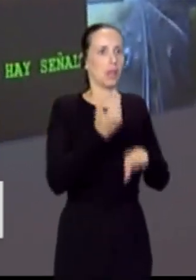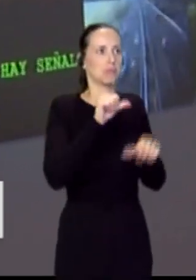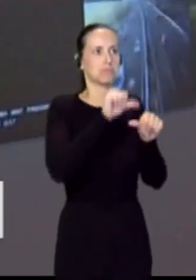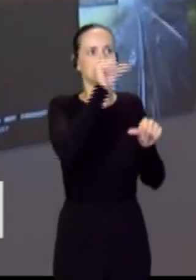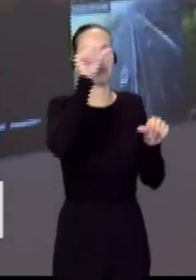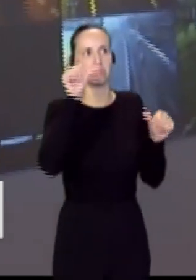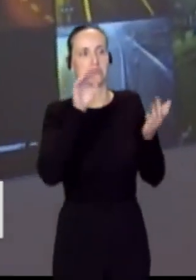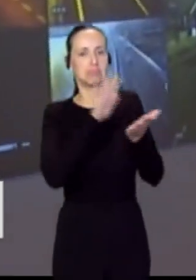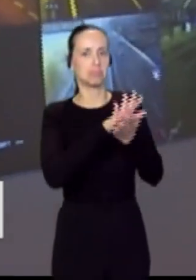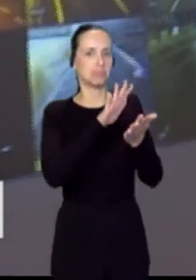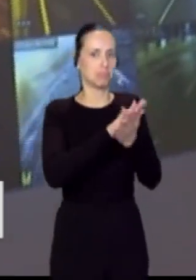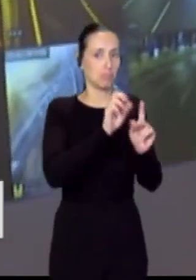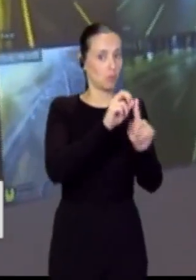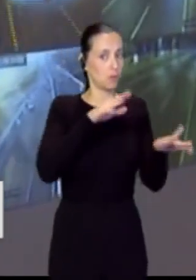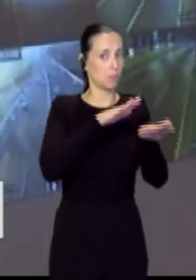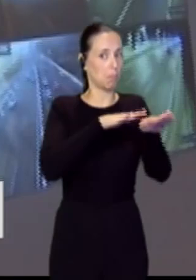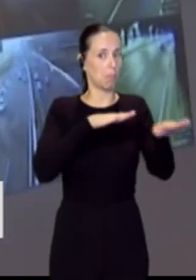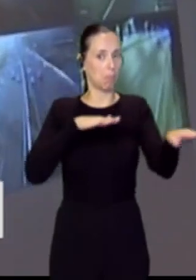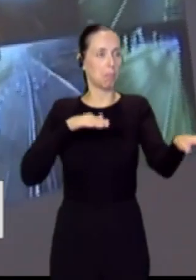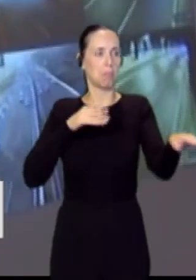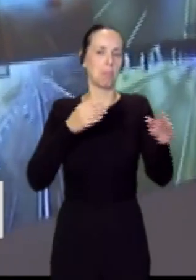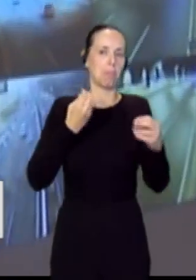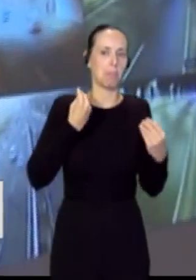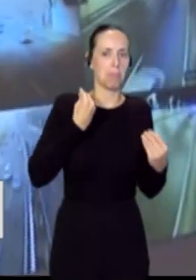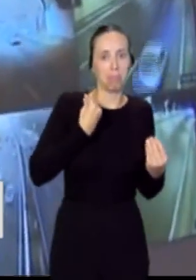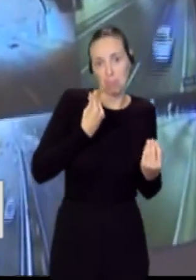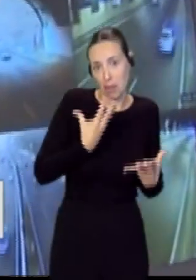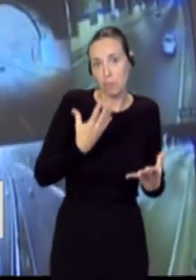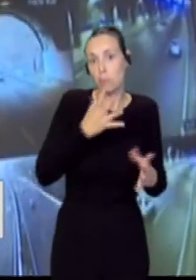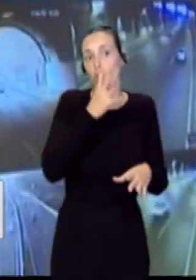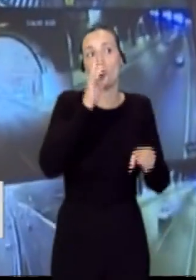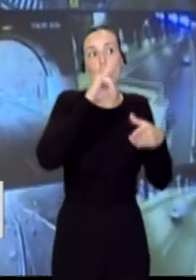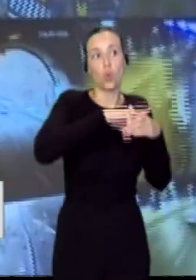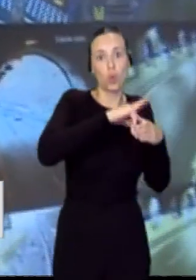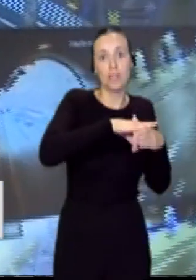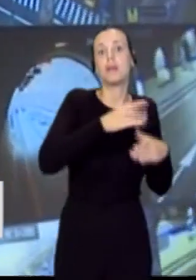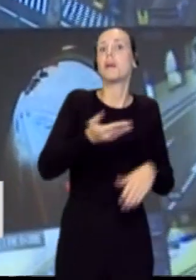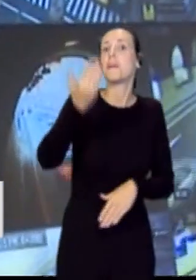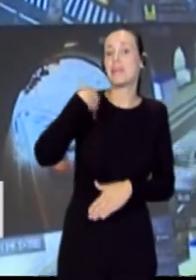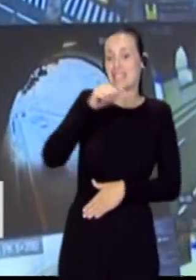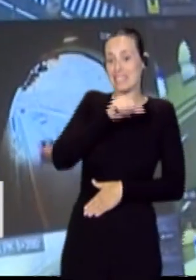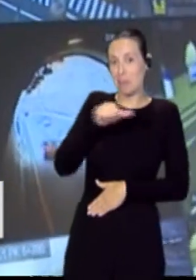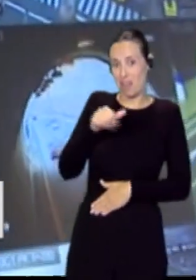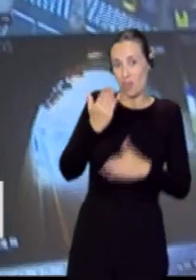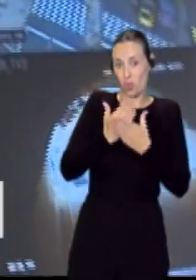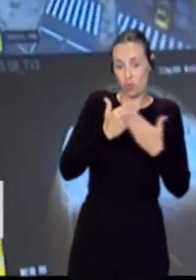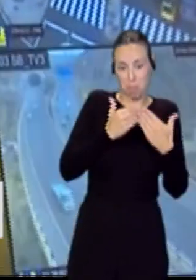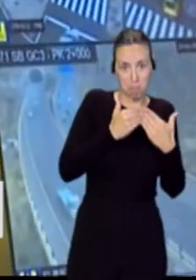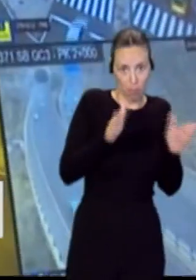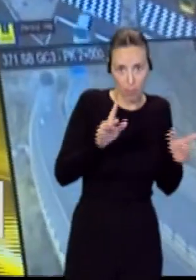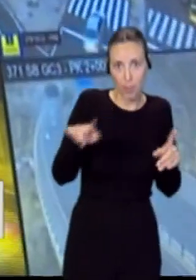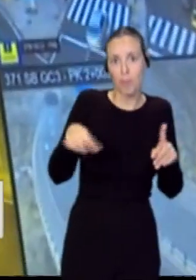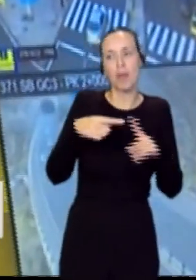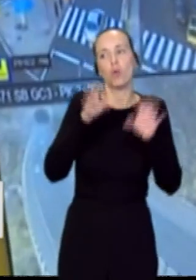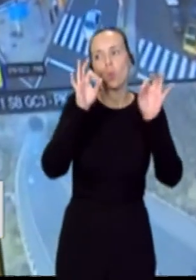tranquilo desde el punto de vista de la fluidez para hacer un lunes. Es verdad que el lunes pasado, con el comienzo del curso y con la situación que se dio